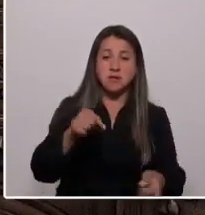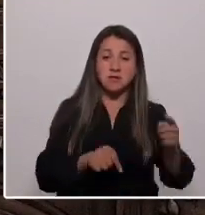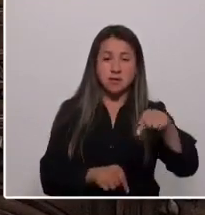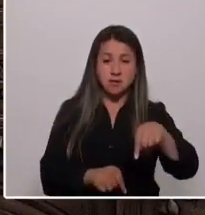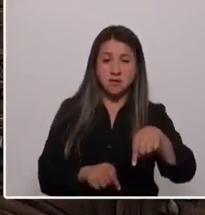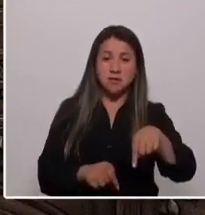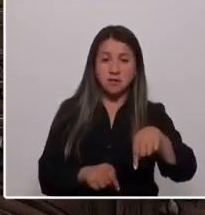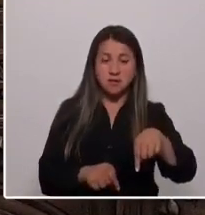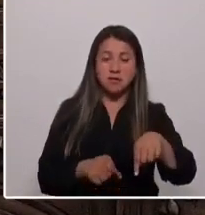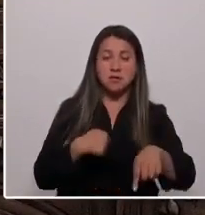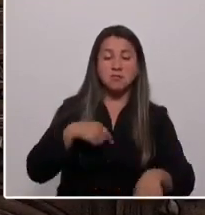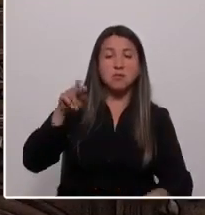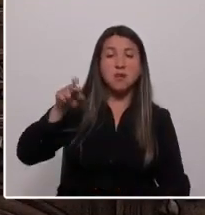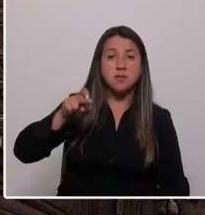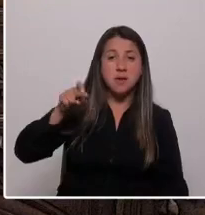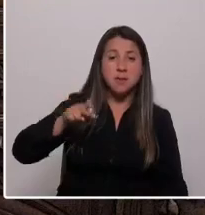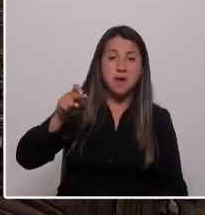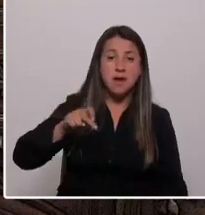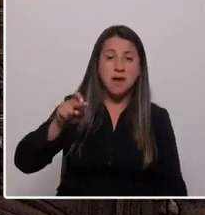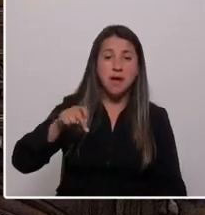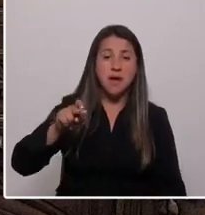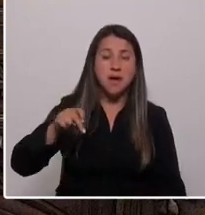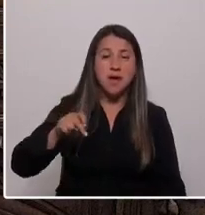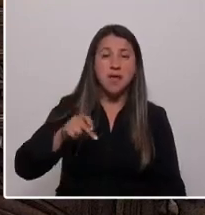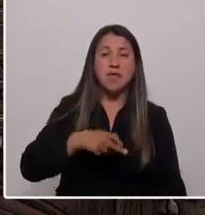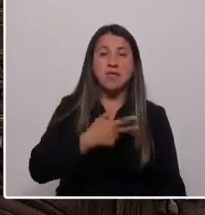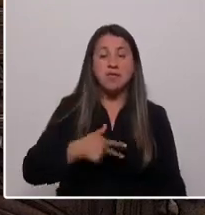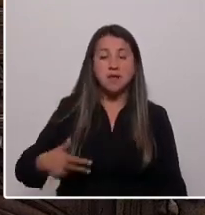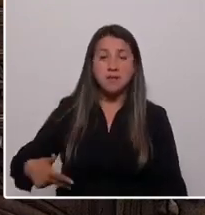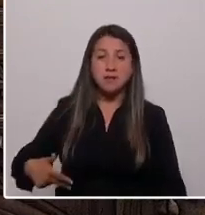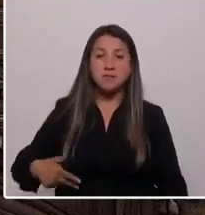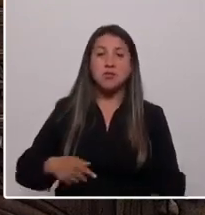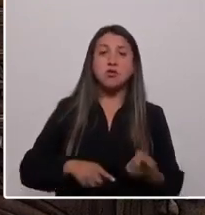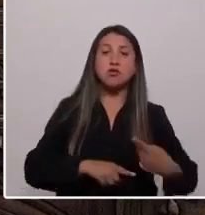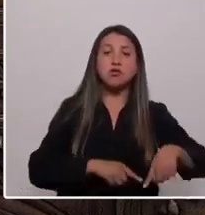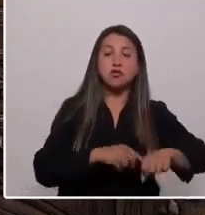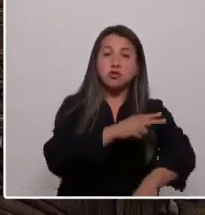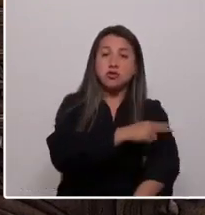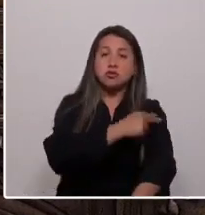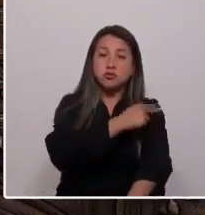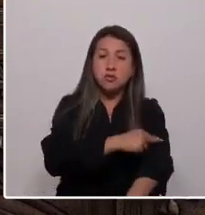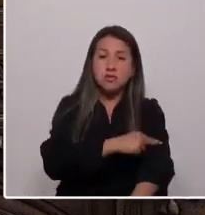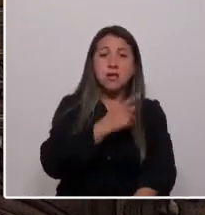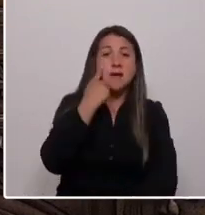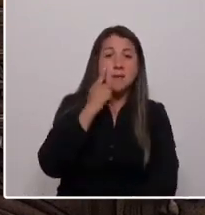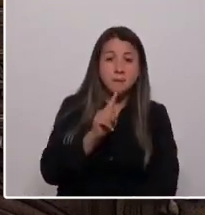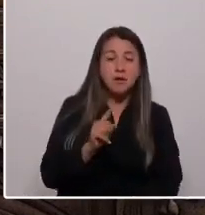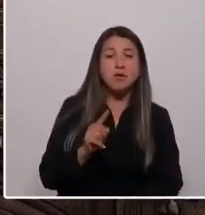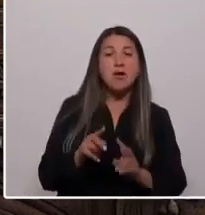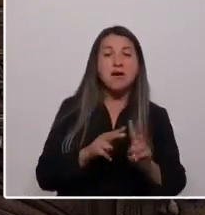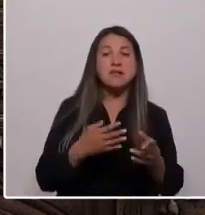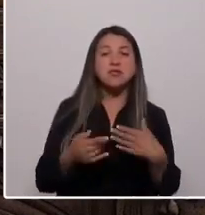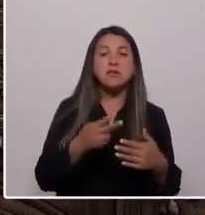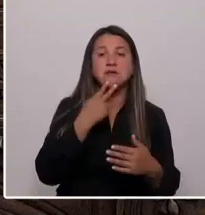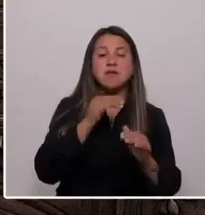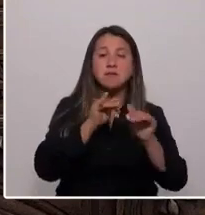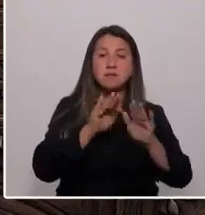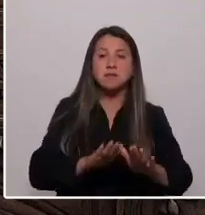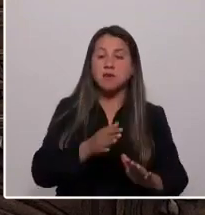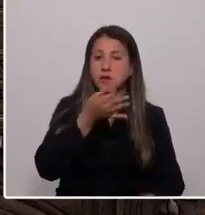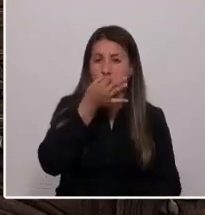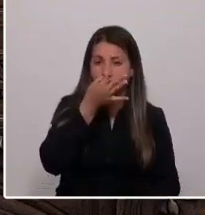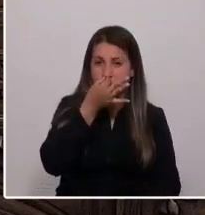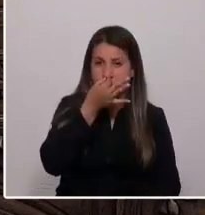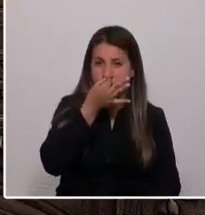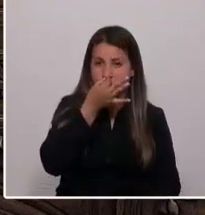Mi padre nace en Dinamarca, mi madre en Suiza, pero hacen vida en Osorno, Chile. Cinco hombres. De